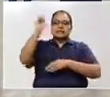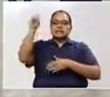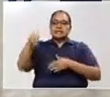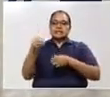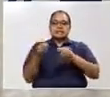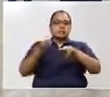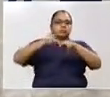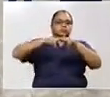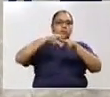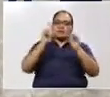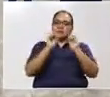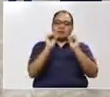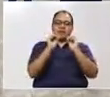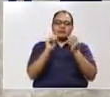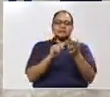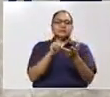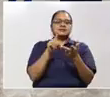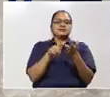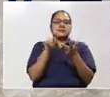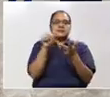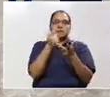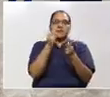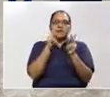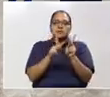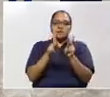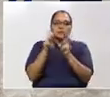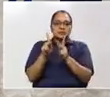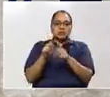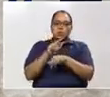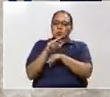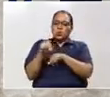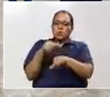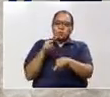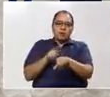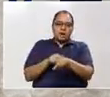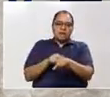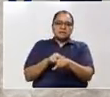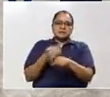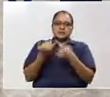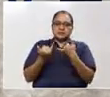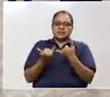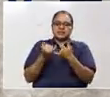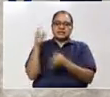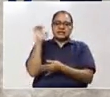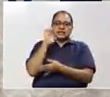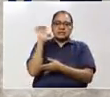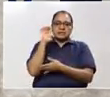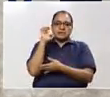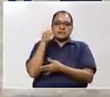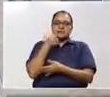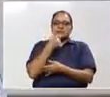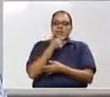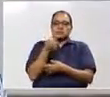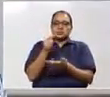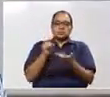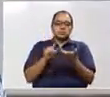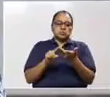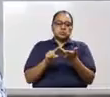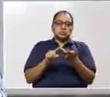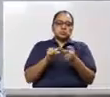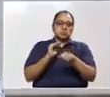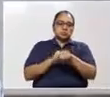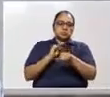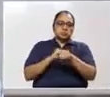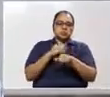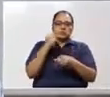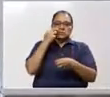Para aquellos obligados tributarios que están operando normalmente en esta emergencia, ya sea con salvoconducto